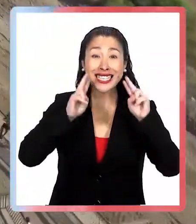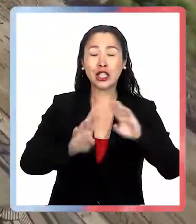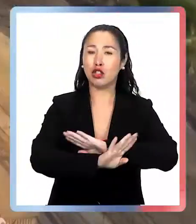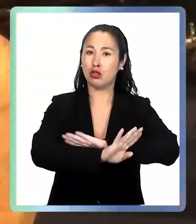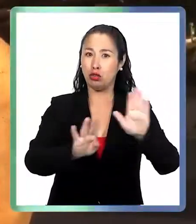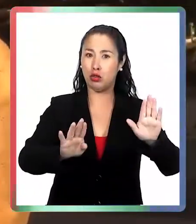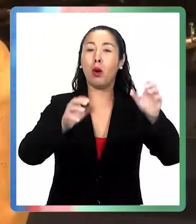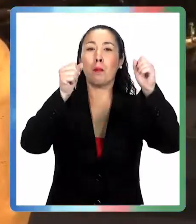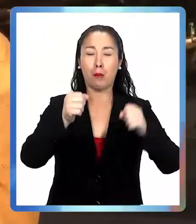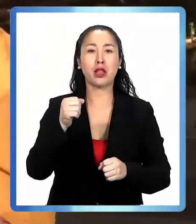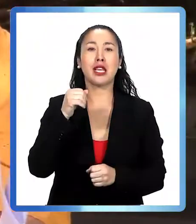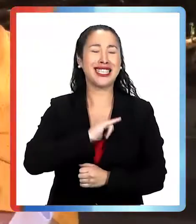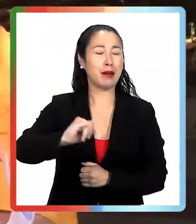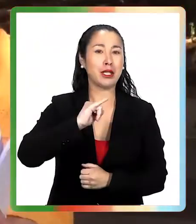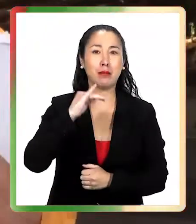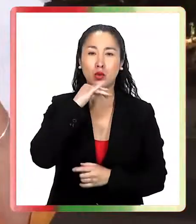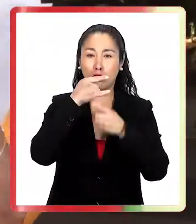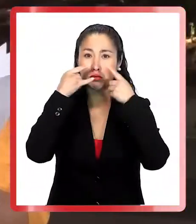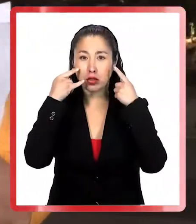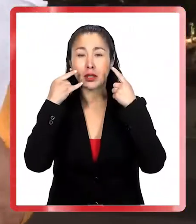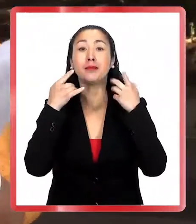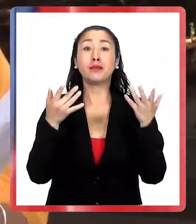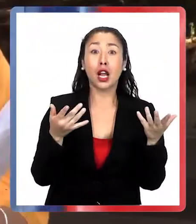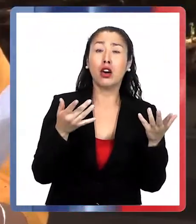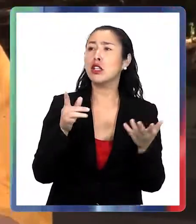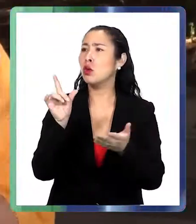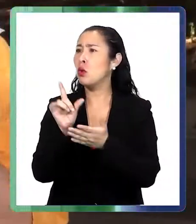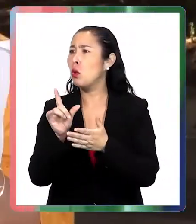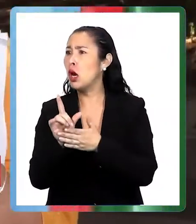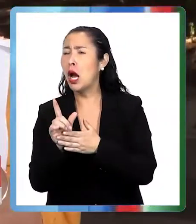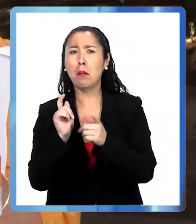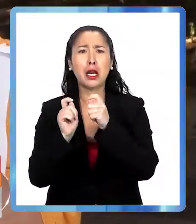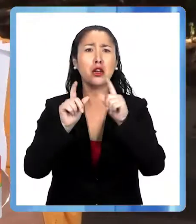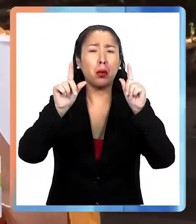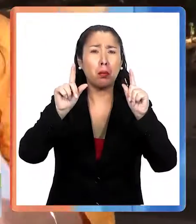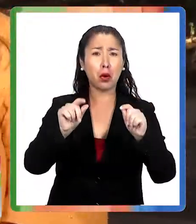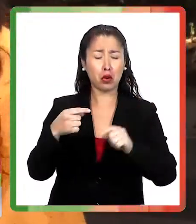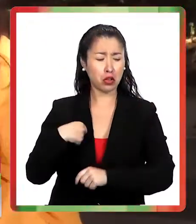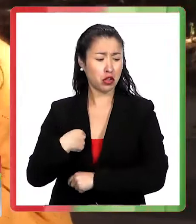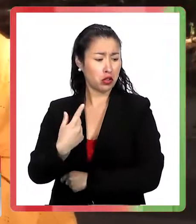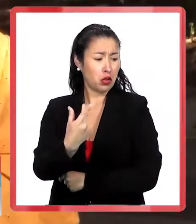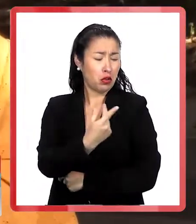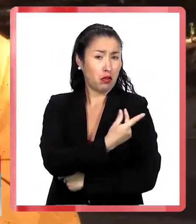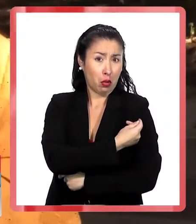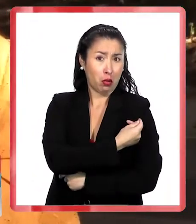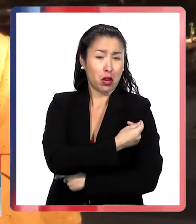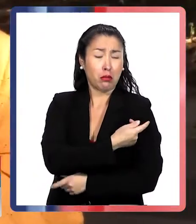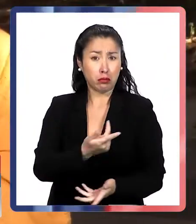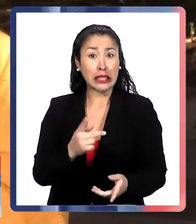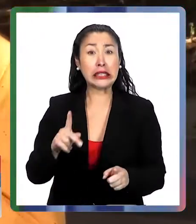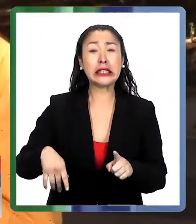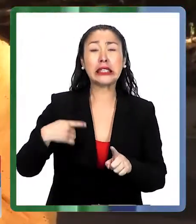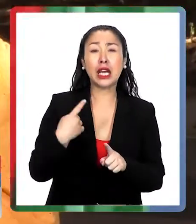mascarilla, la vamos a llevar siempre. Ah, transito por un espacio que es de bajo riesgo y yo estoy vacunada,